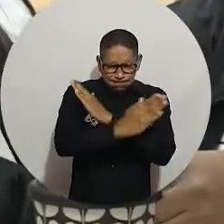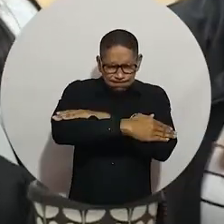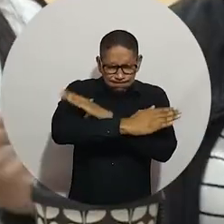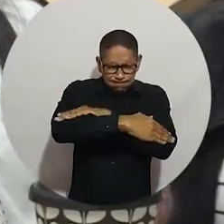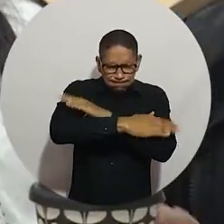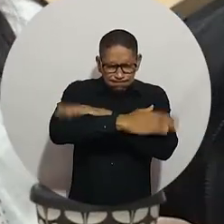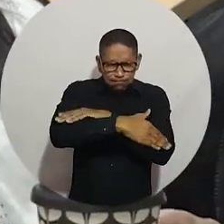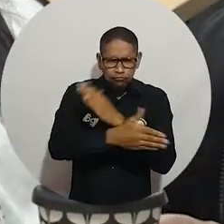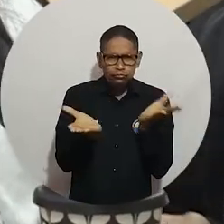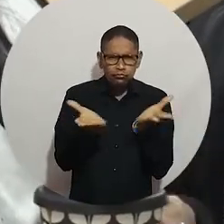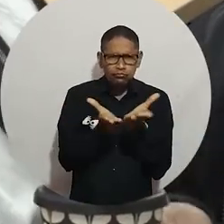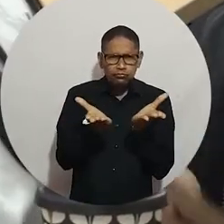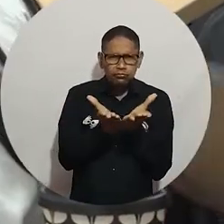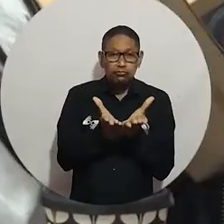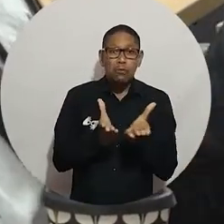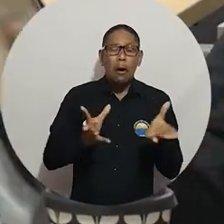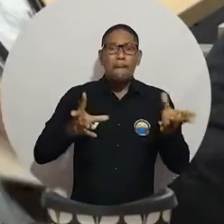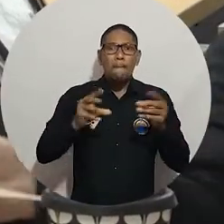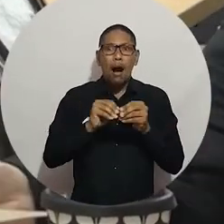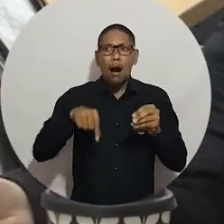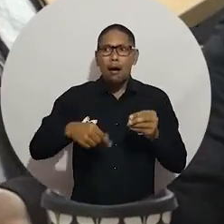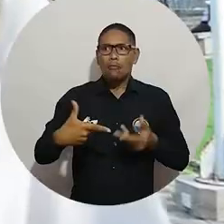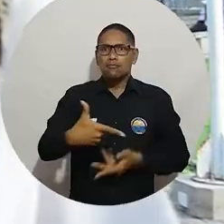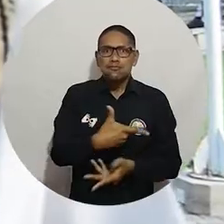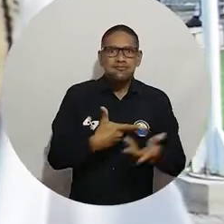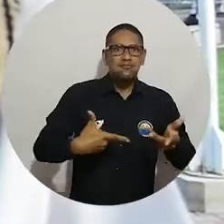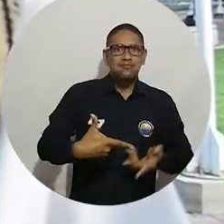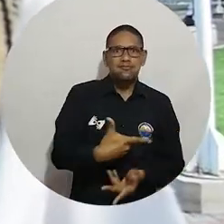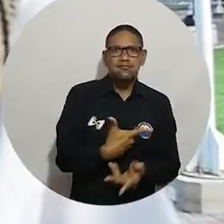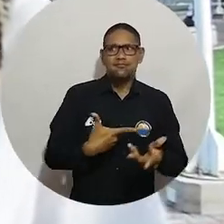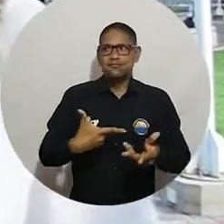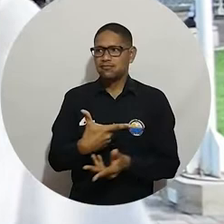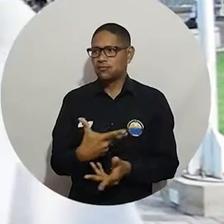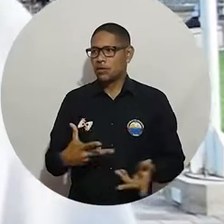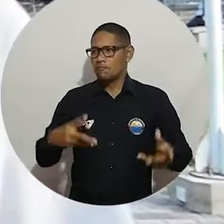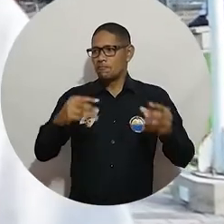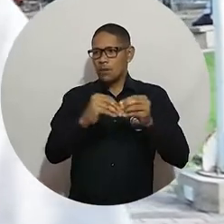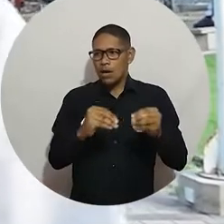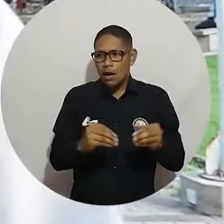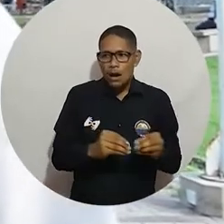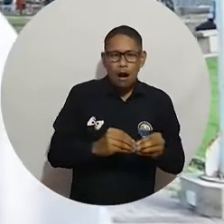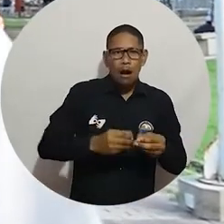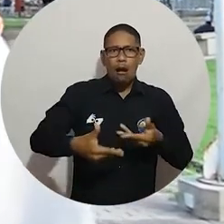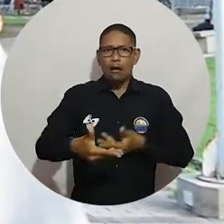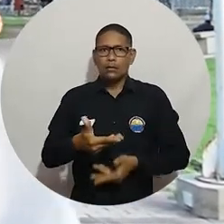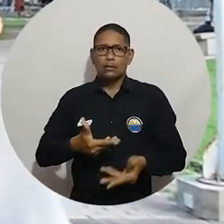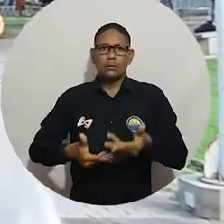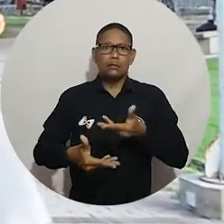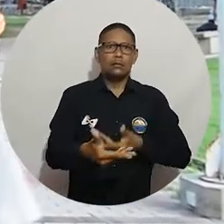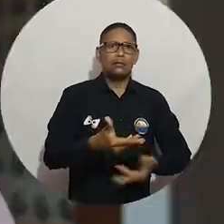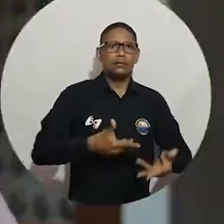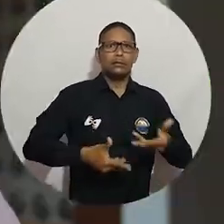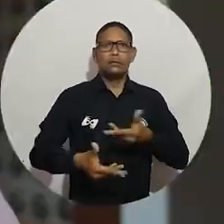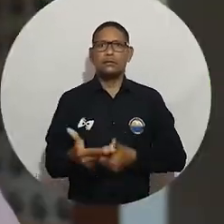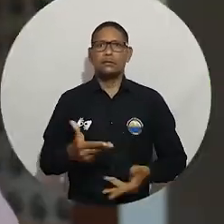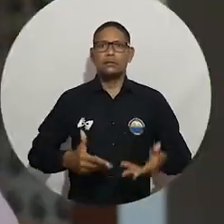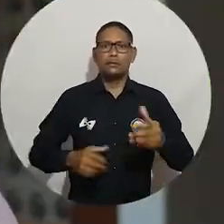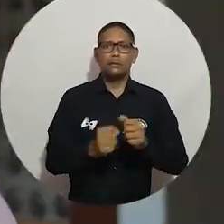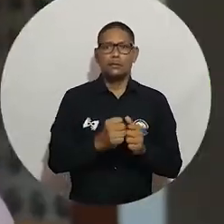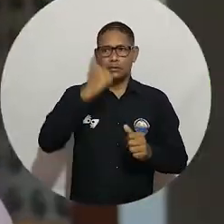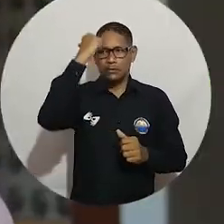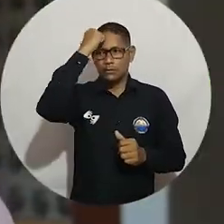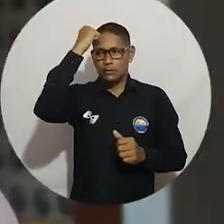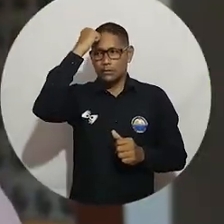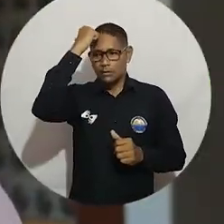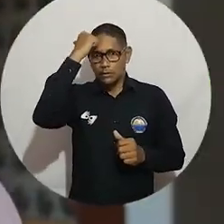familiarizarme más acá y así tener más confianza con todos, con los compañeros, con los docentes. Porque hoy